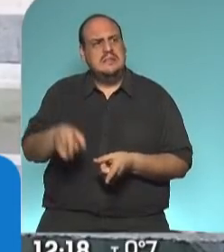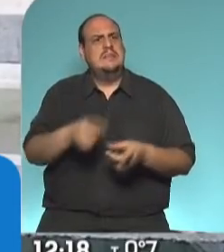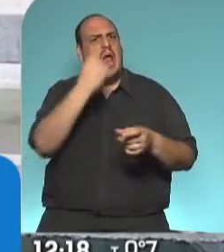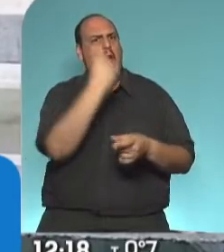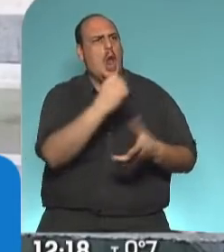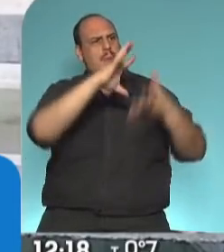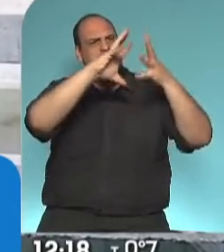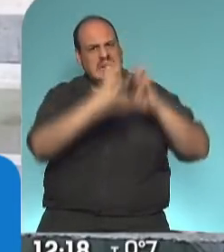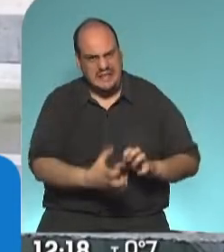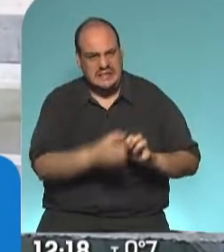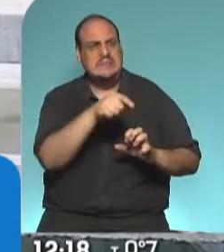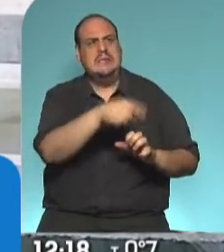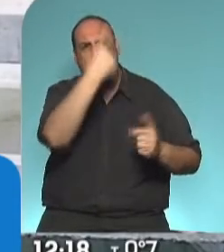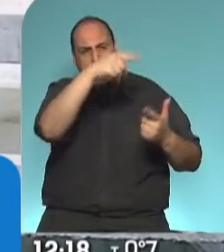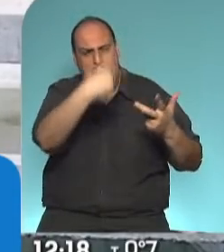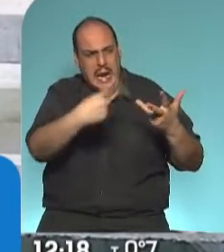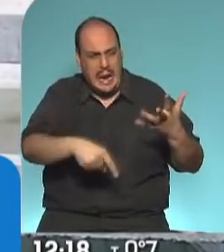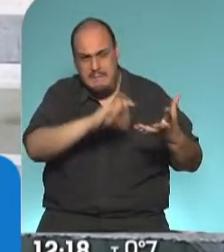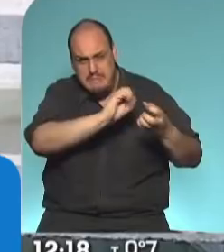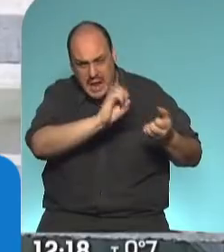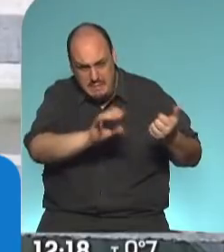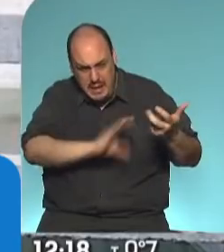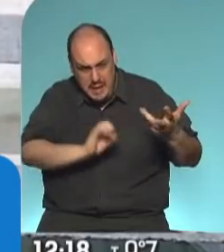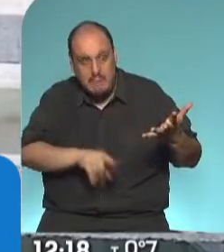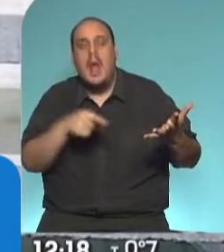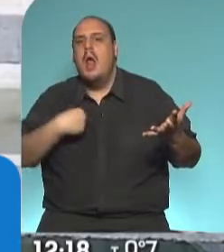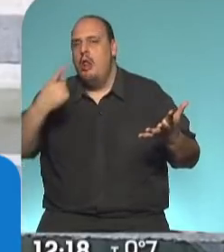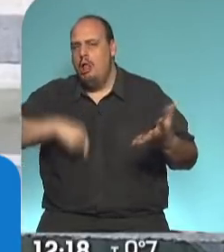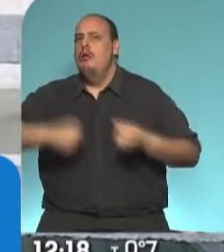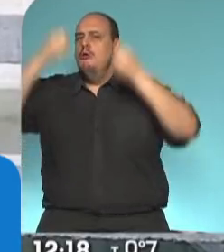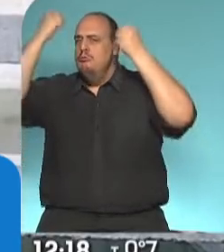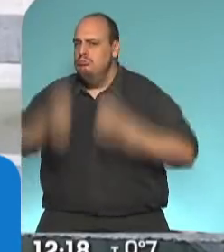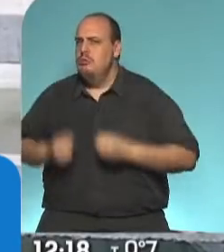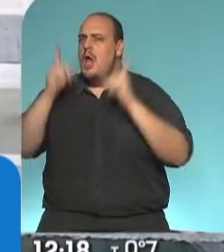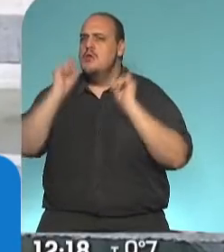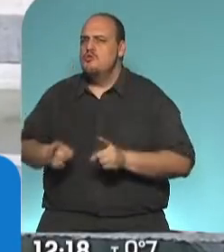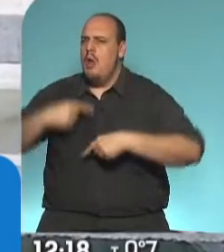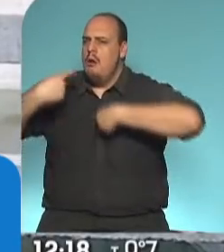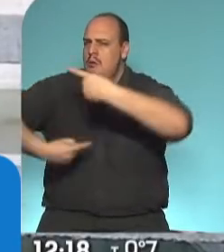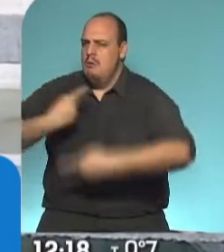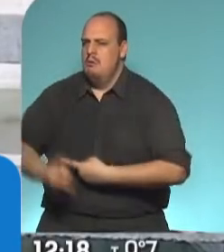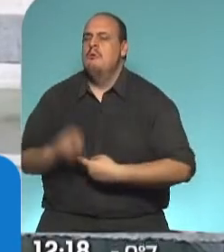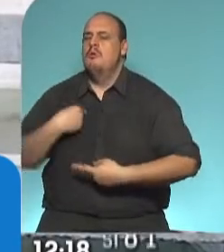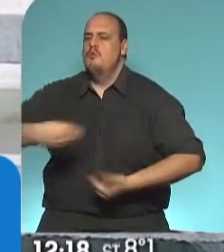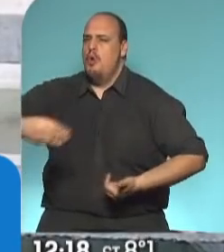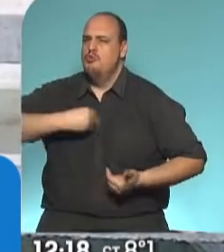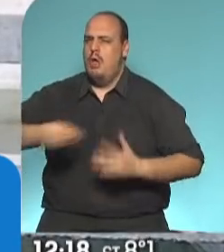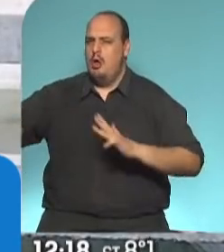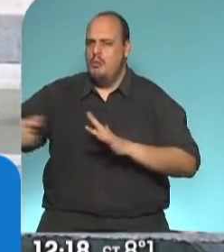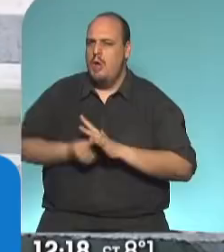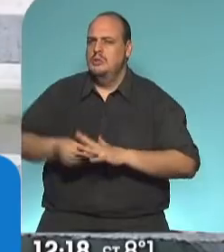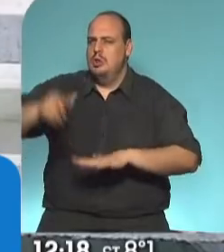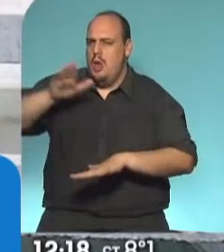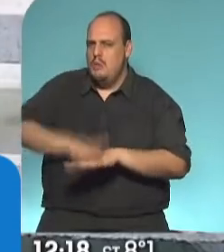económicas y todo lo que está sucediendo, se puede, con imaginación, con voluntad, con compromiso, con